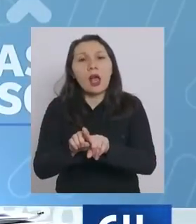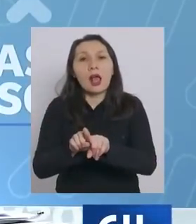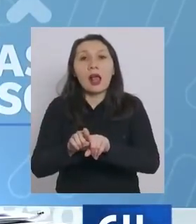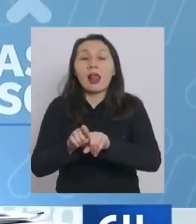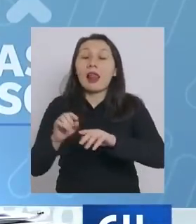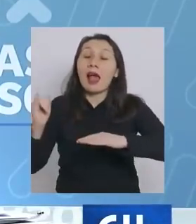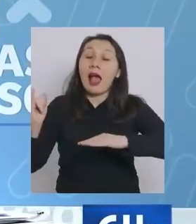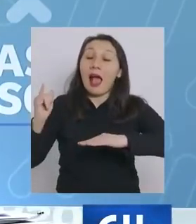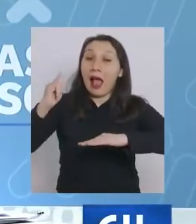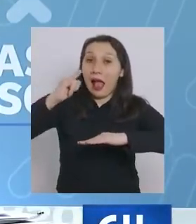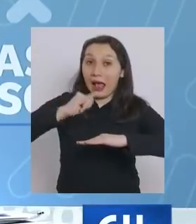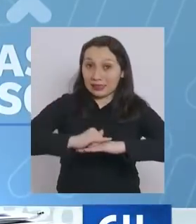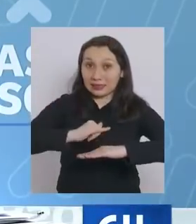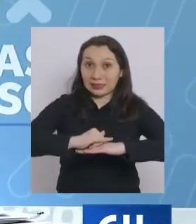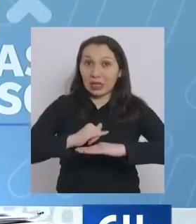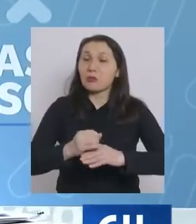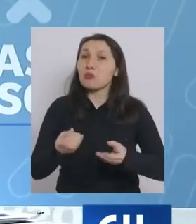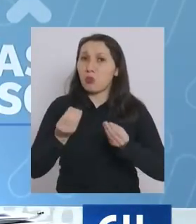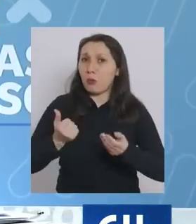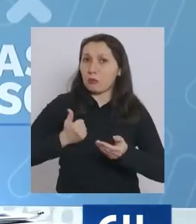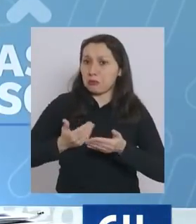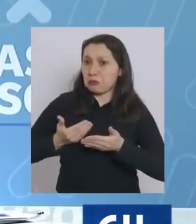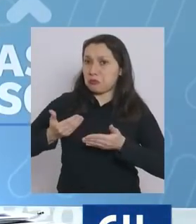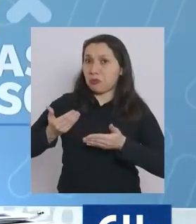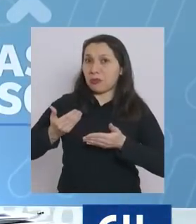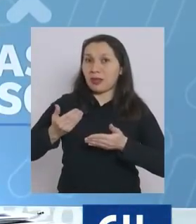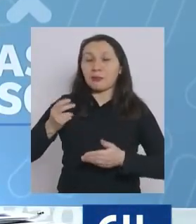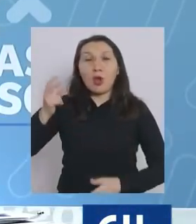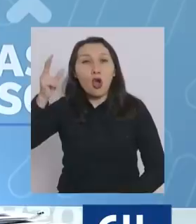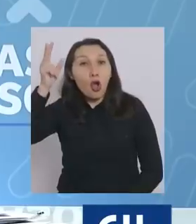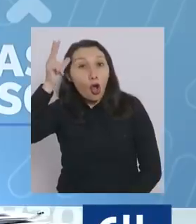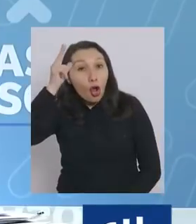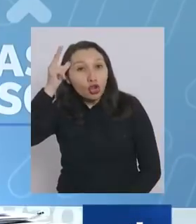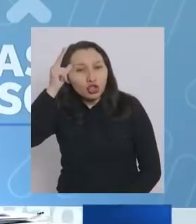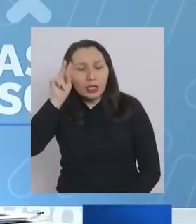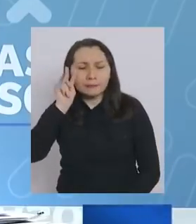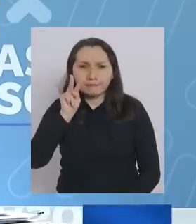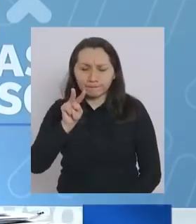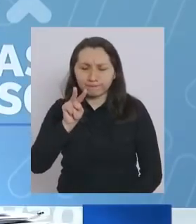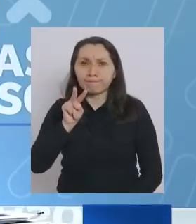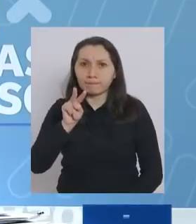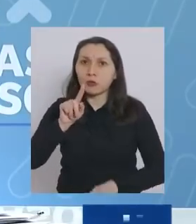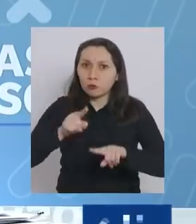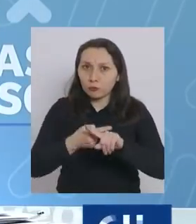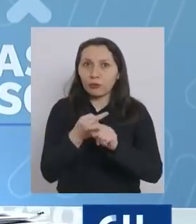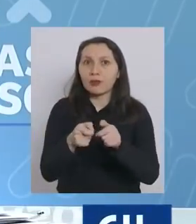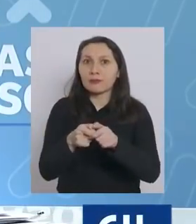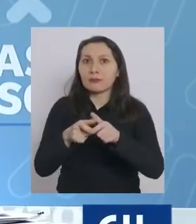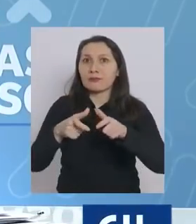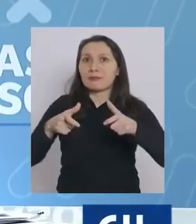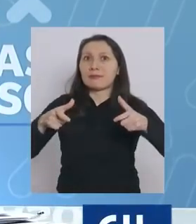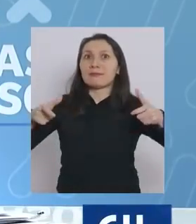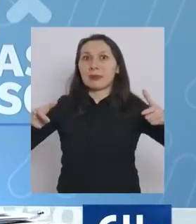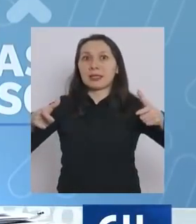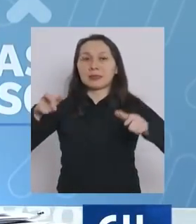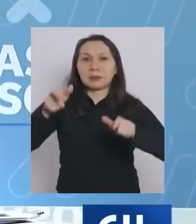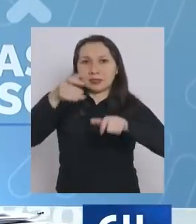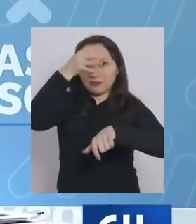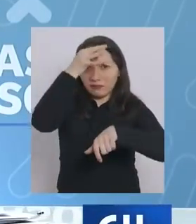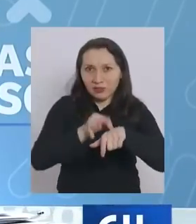ha comportado muy bien en el último tiempo, Coyhaique muestra un avance importante en el número de casos